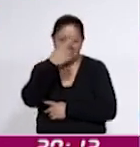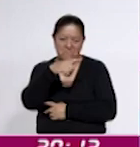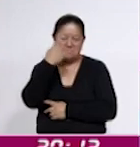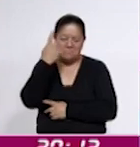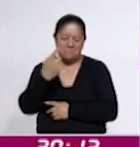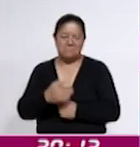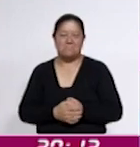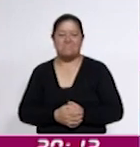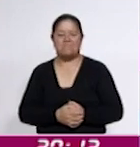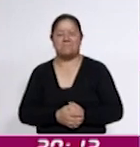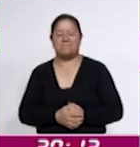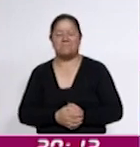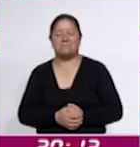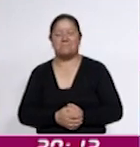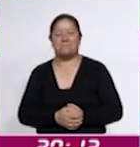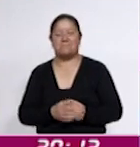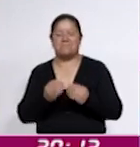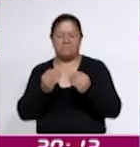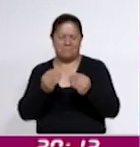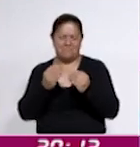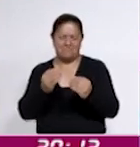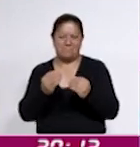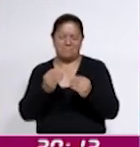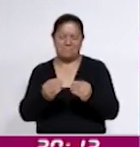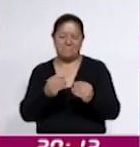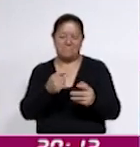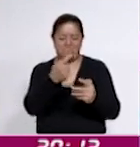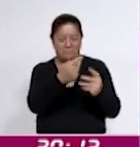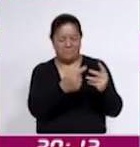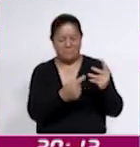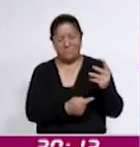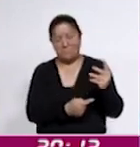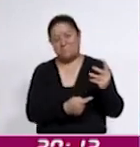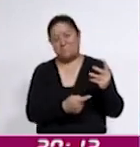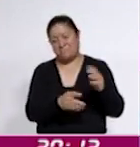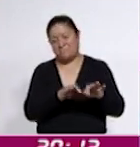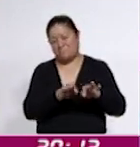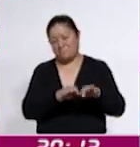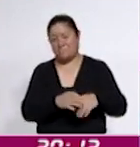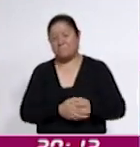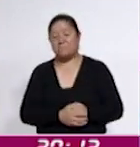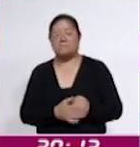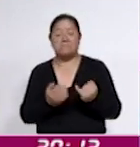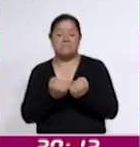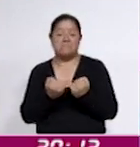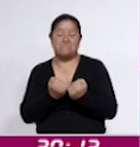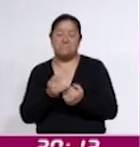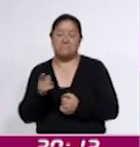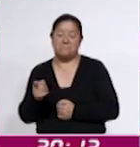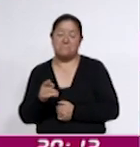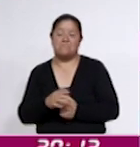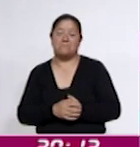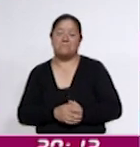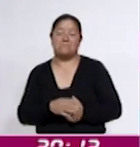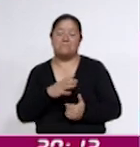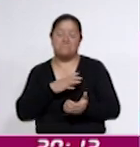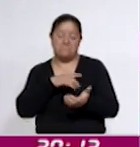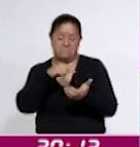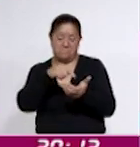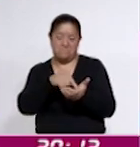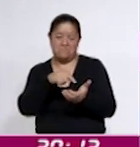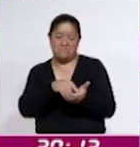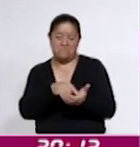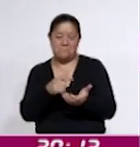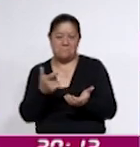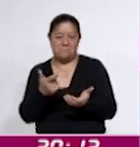un enorme número de trámites, y también, también, por quiero decirlo, tienen al alcance de la mano, pues